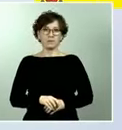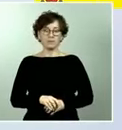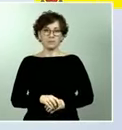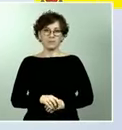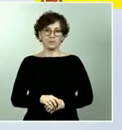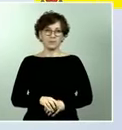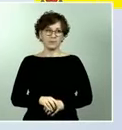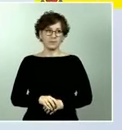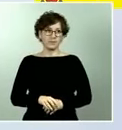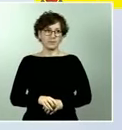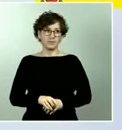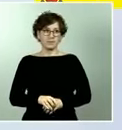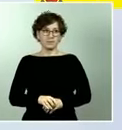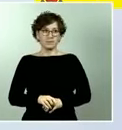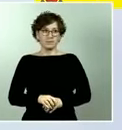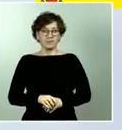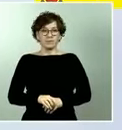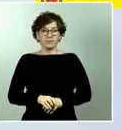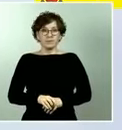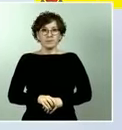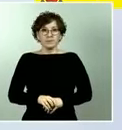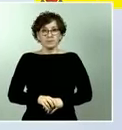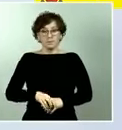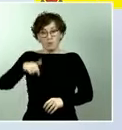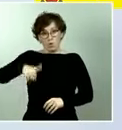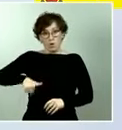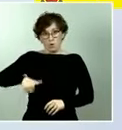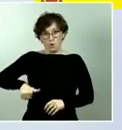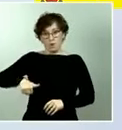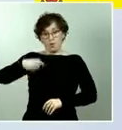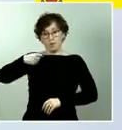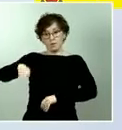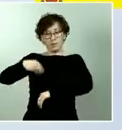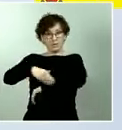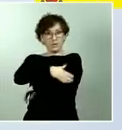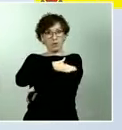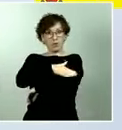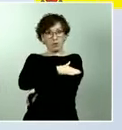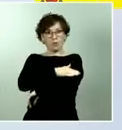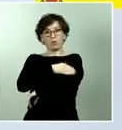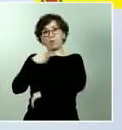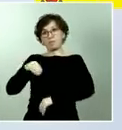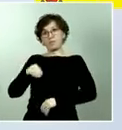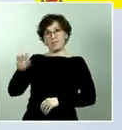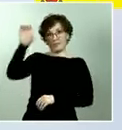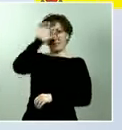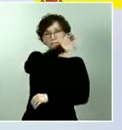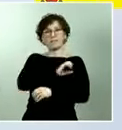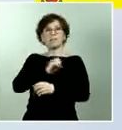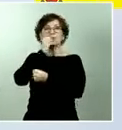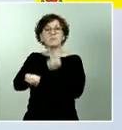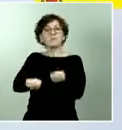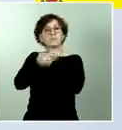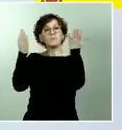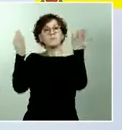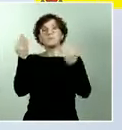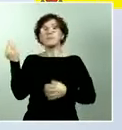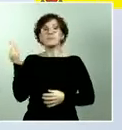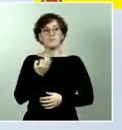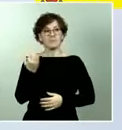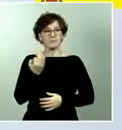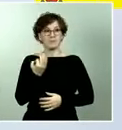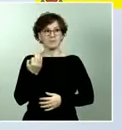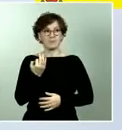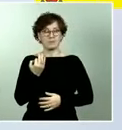trasladado a los presidentes y presidentas de las comunidades autónomas la disposición de 14.000